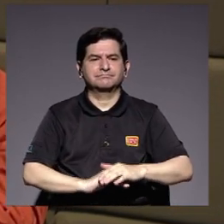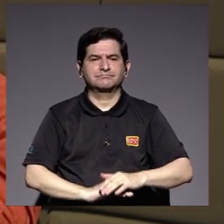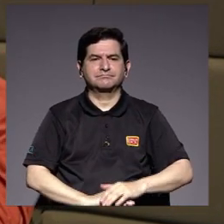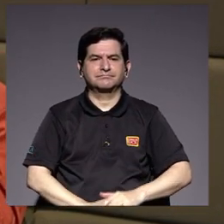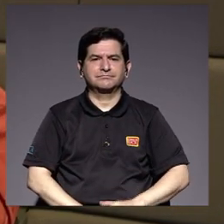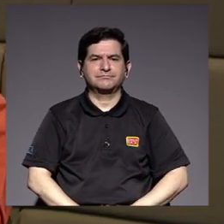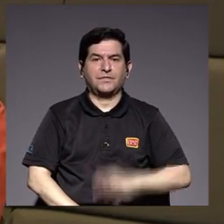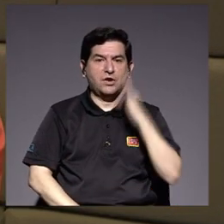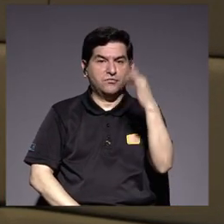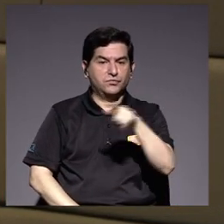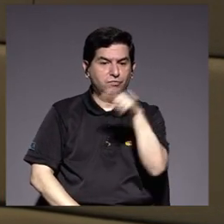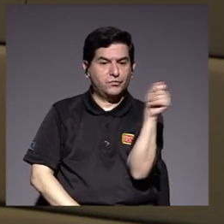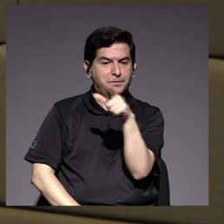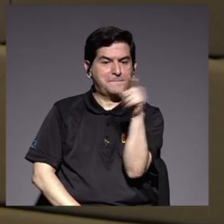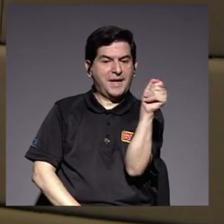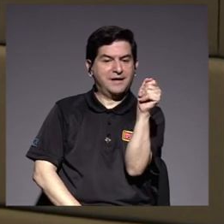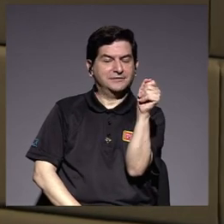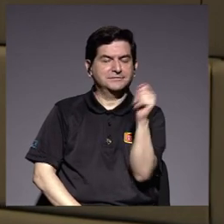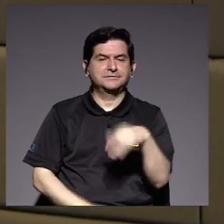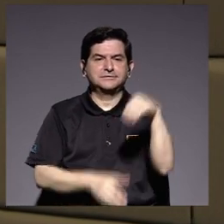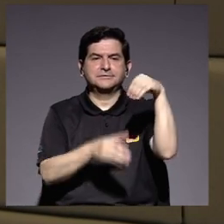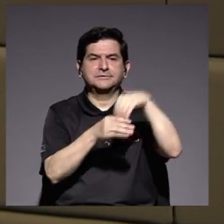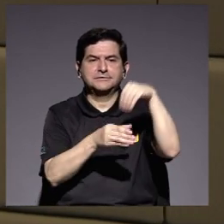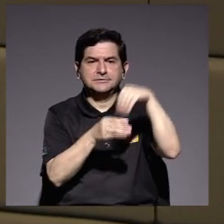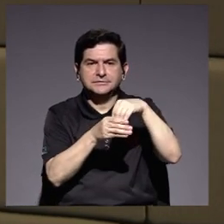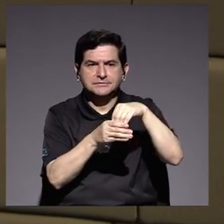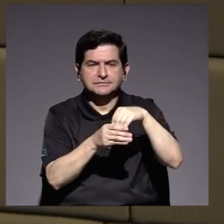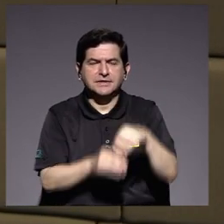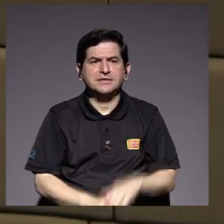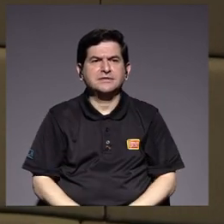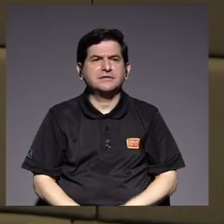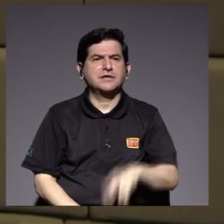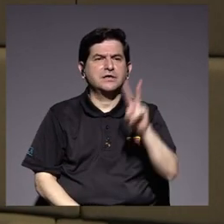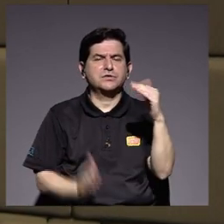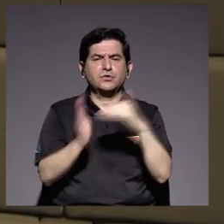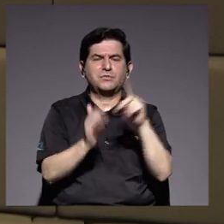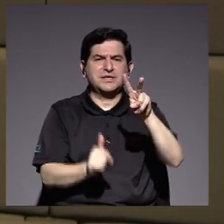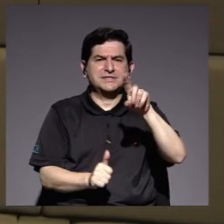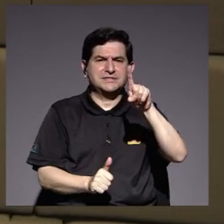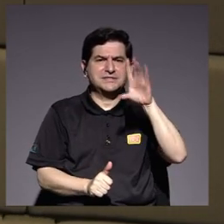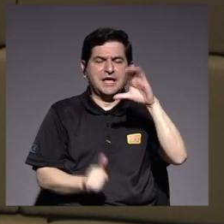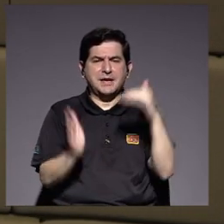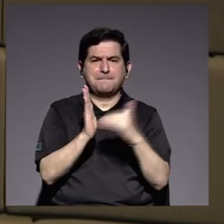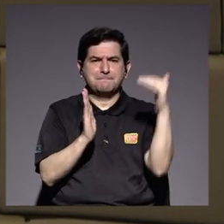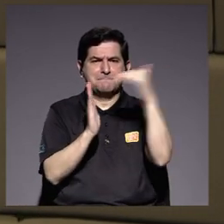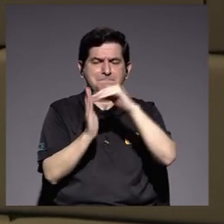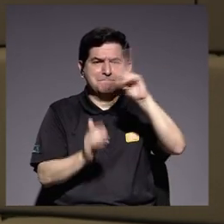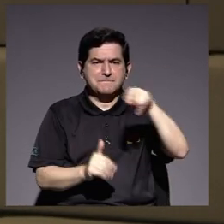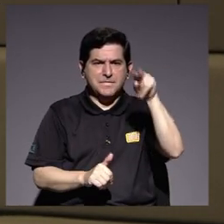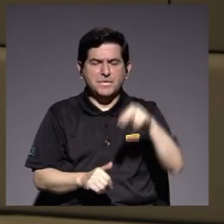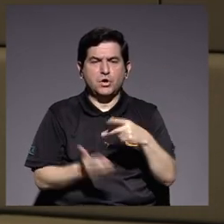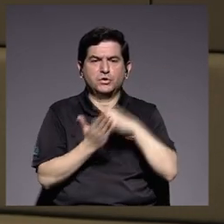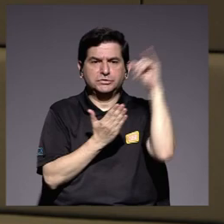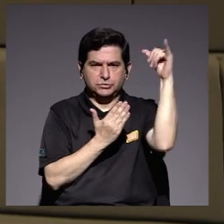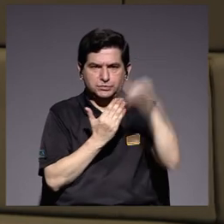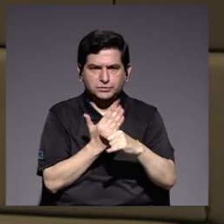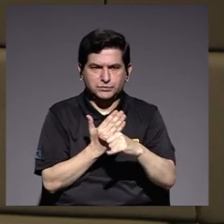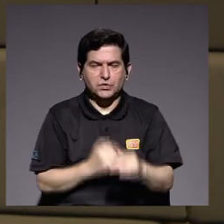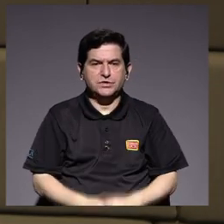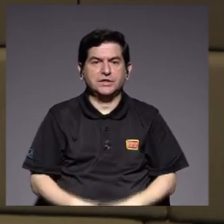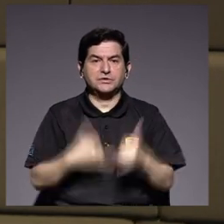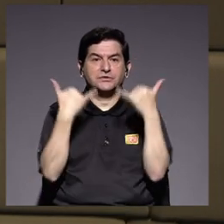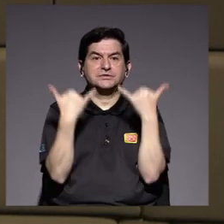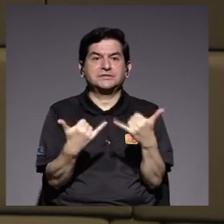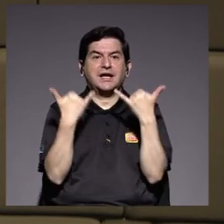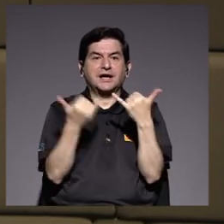en los próximos meses invertiremos alrededor de dos mil cien millones de colones en proyectos que se encuentran